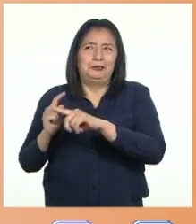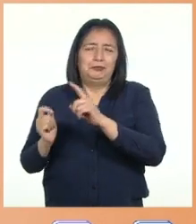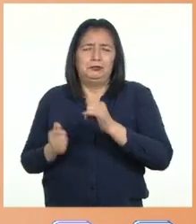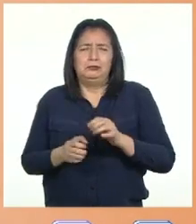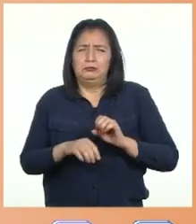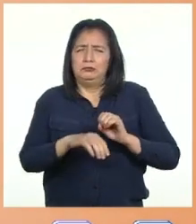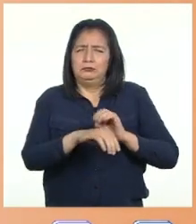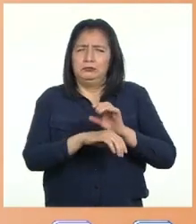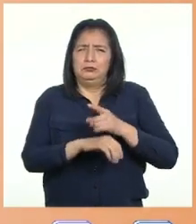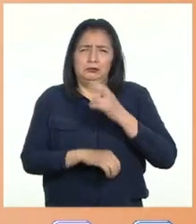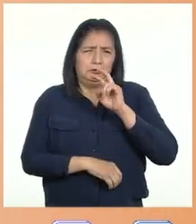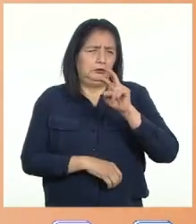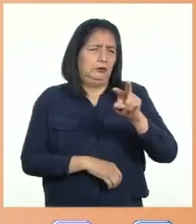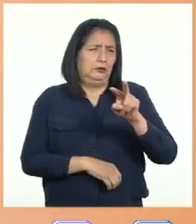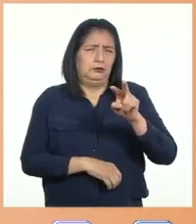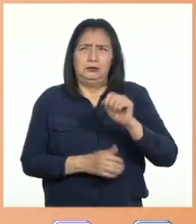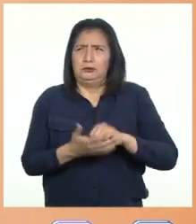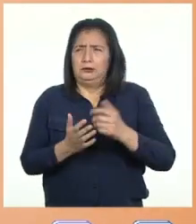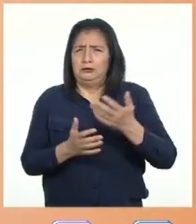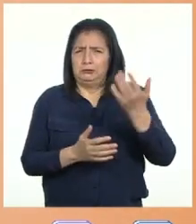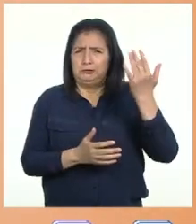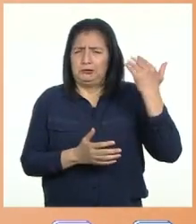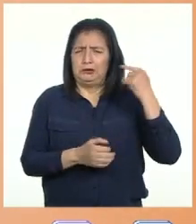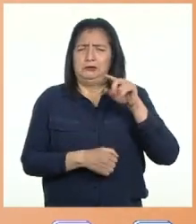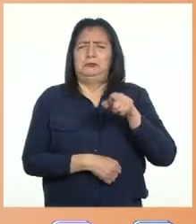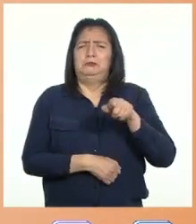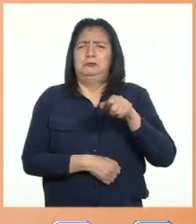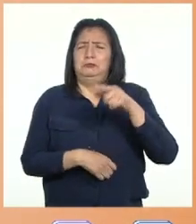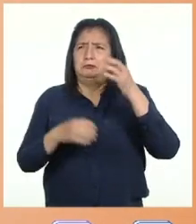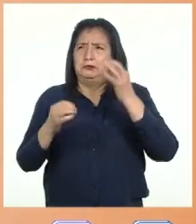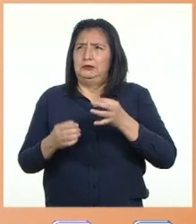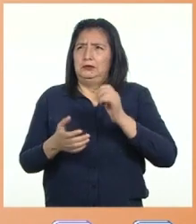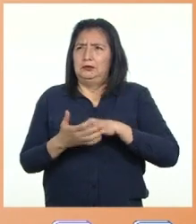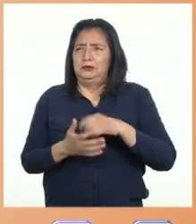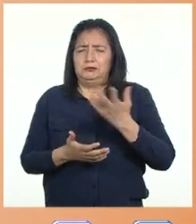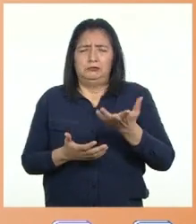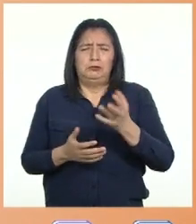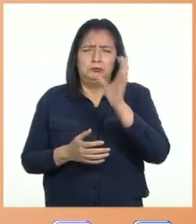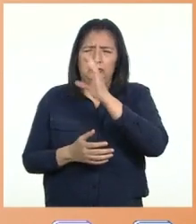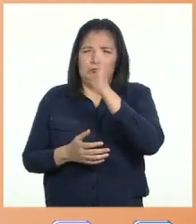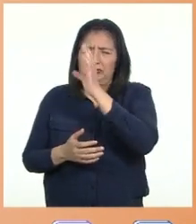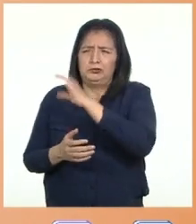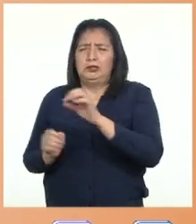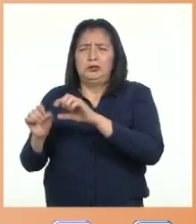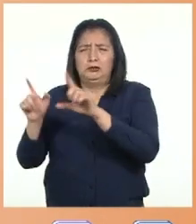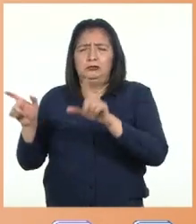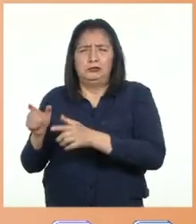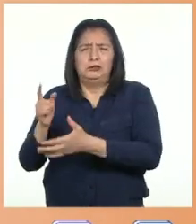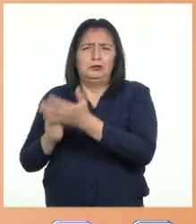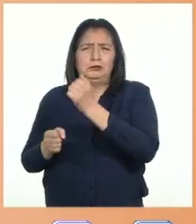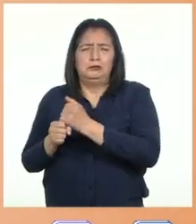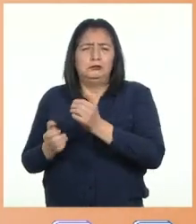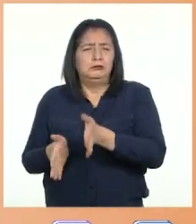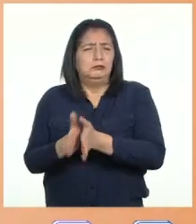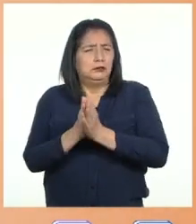Con recomendaciones que vimos en actividades anteriores, decidí buscar fuentes confiables Así que le pedí ayuda a mi papá Y